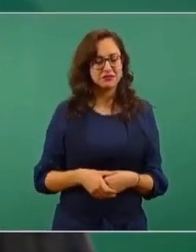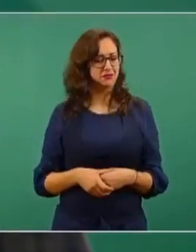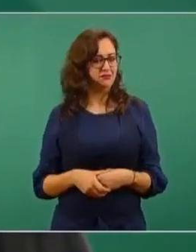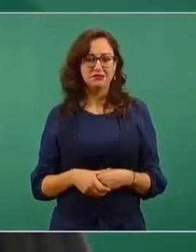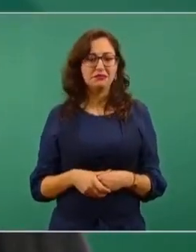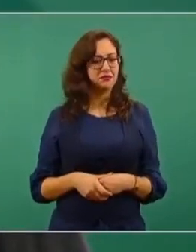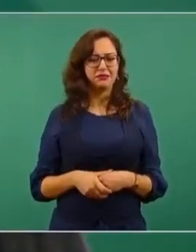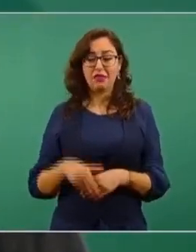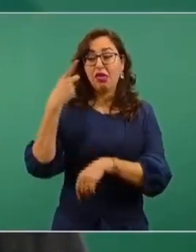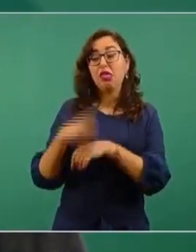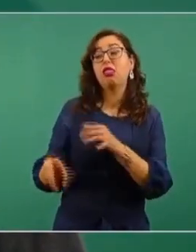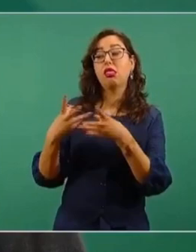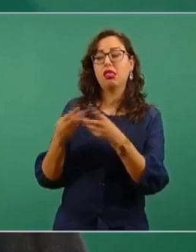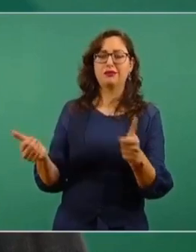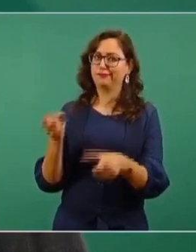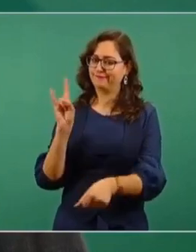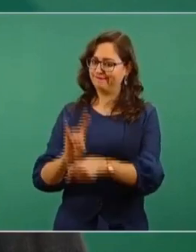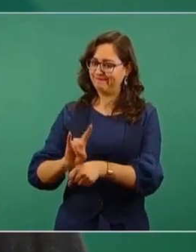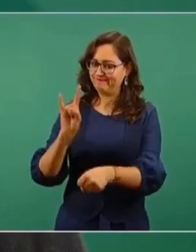reparación del daño.